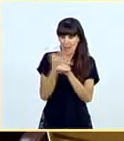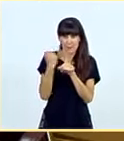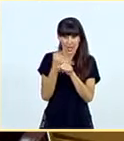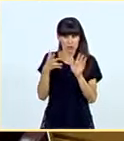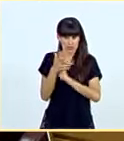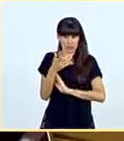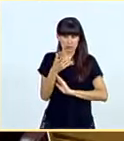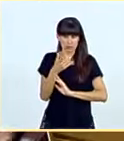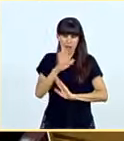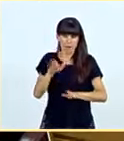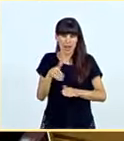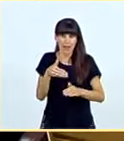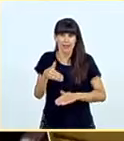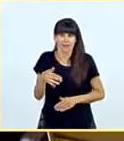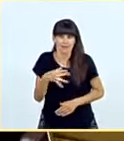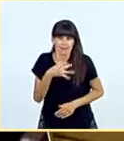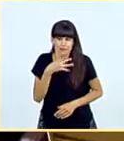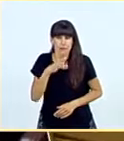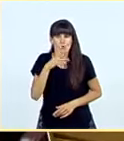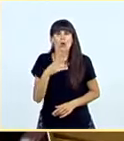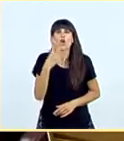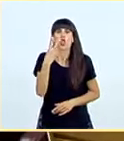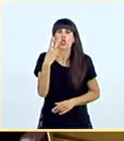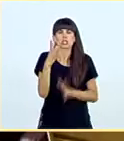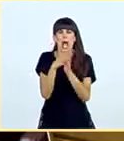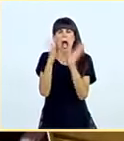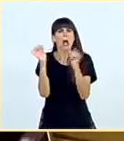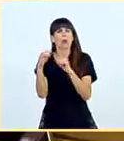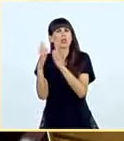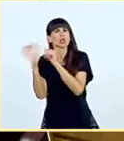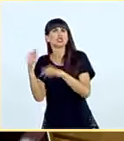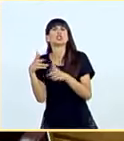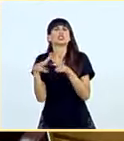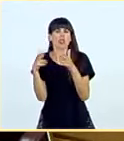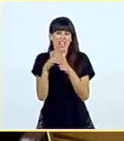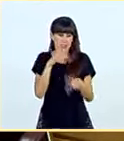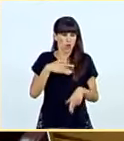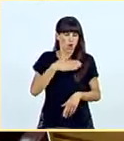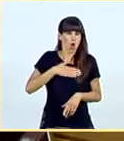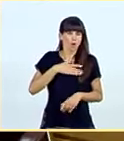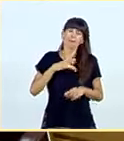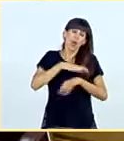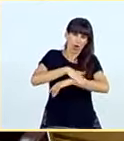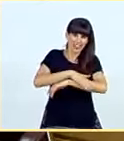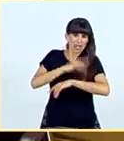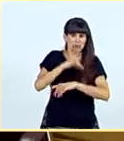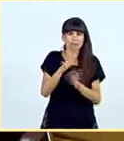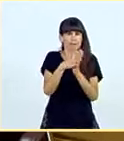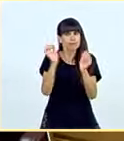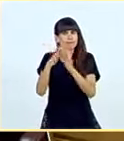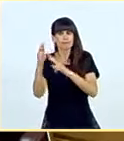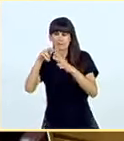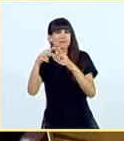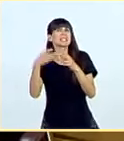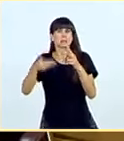abocados, obviamente, porque había dos grandes acuerdos sociales por este Gobierno. Por esa razón, pero mire, los restantes decretos, si por